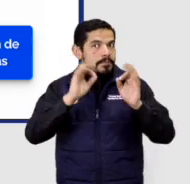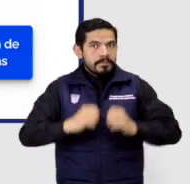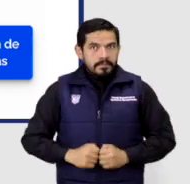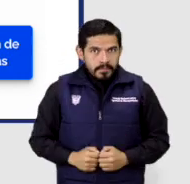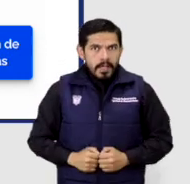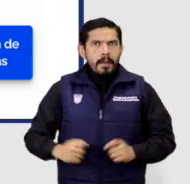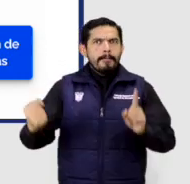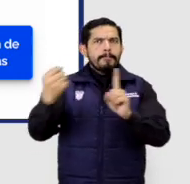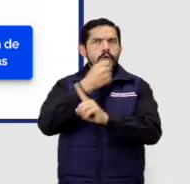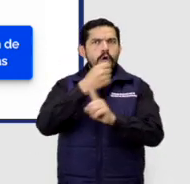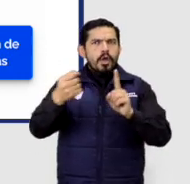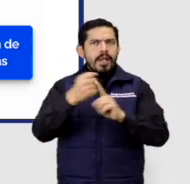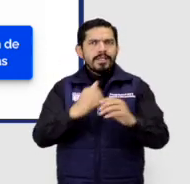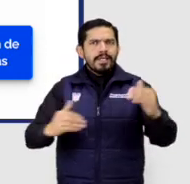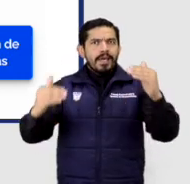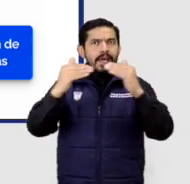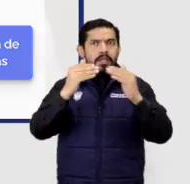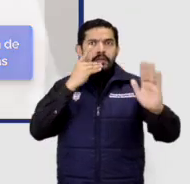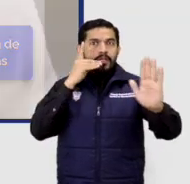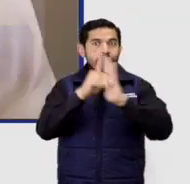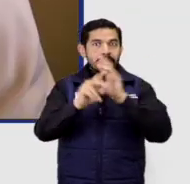Violencia de género denuncia.